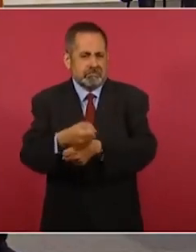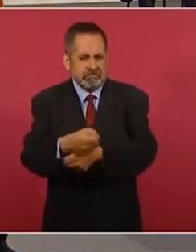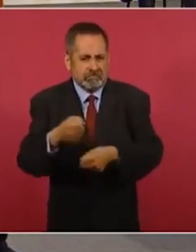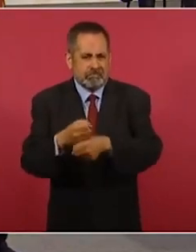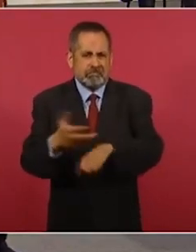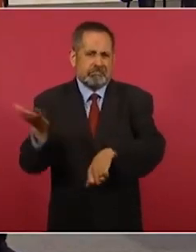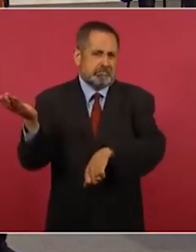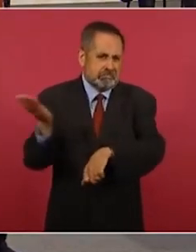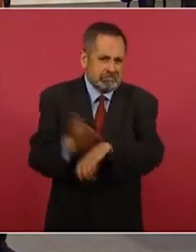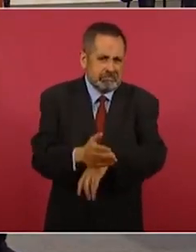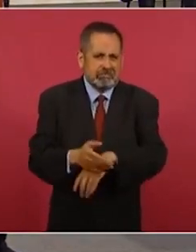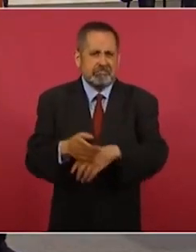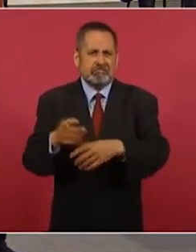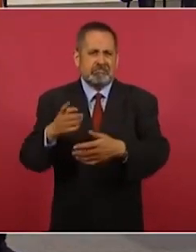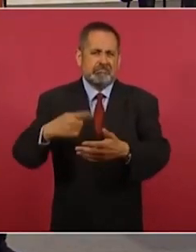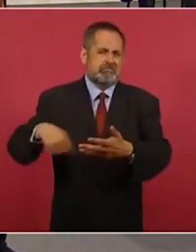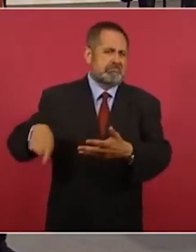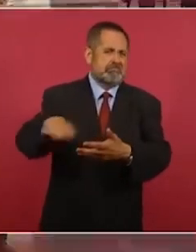censores y represores.